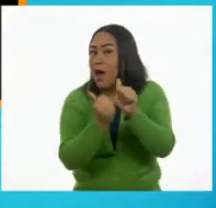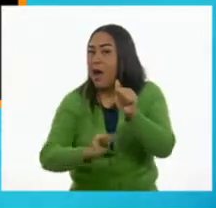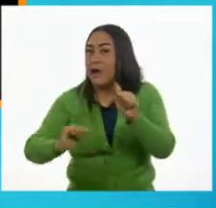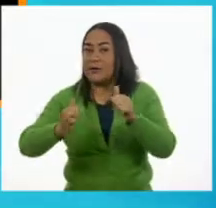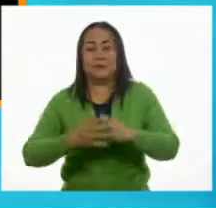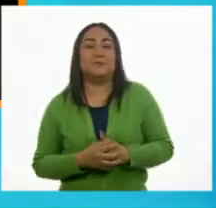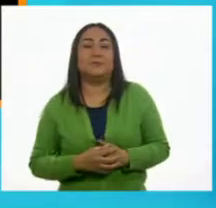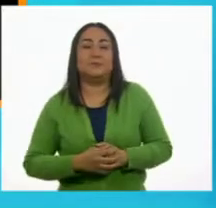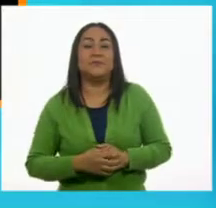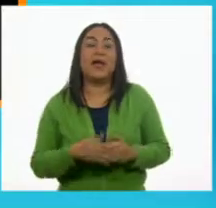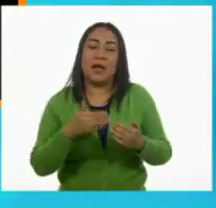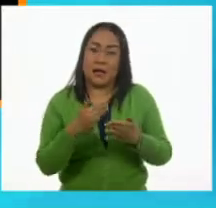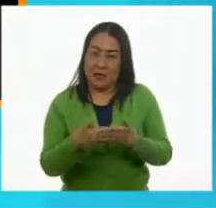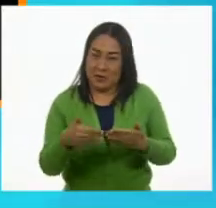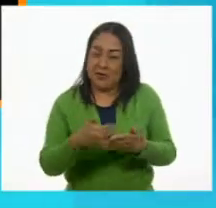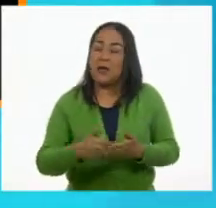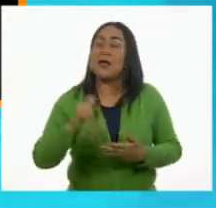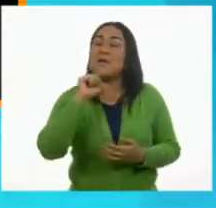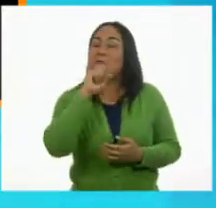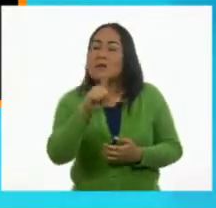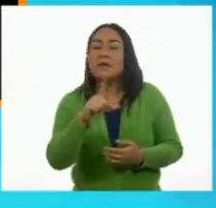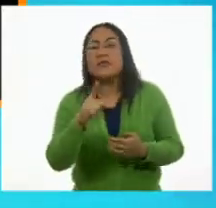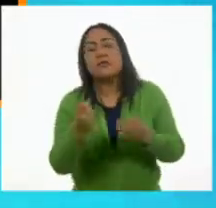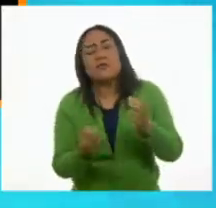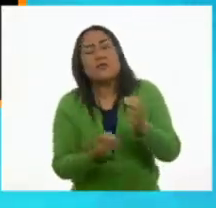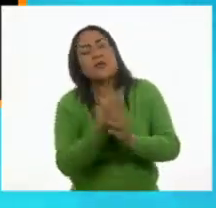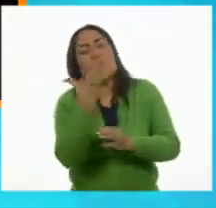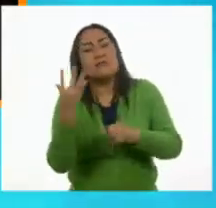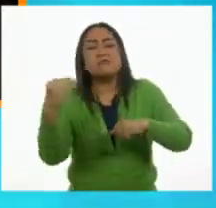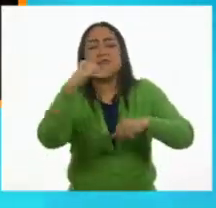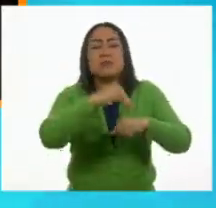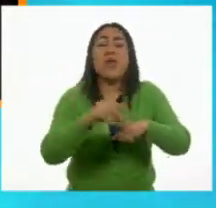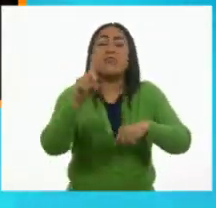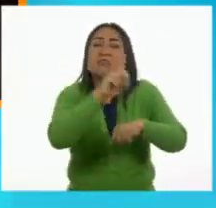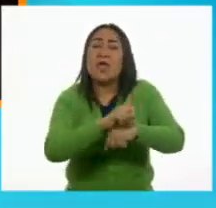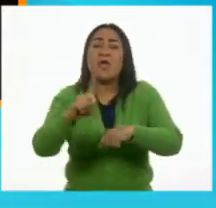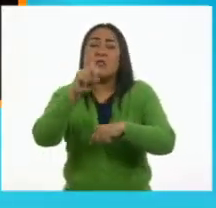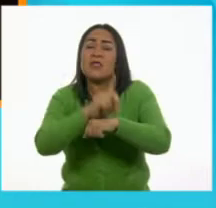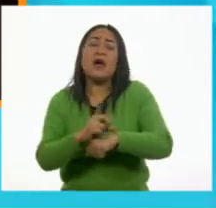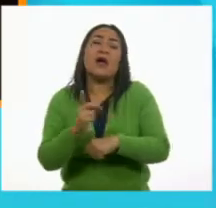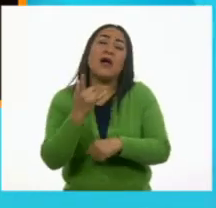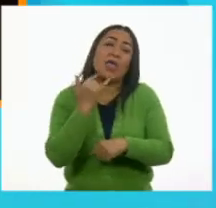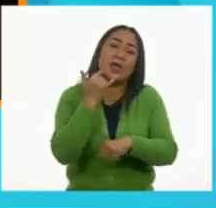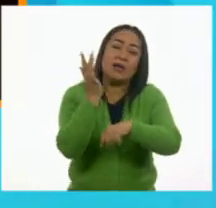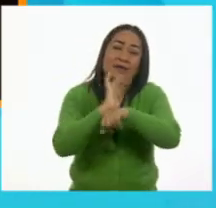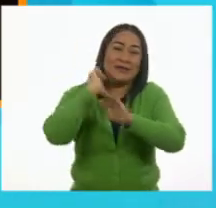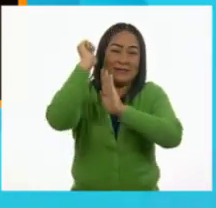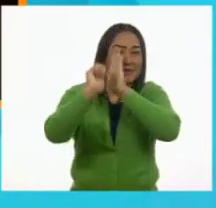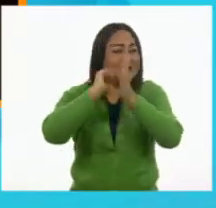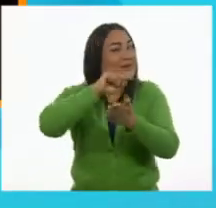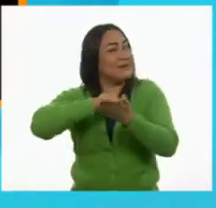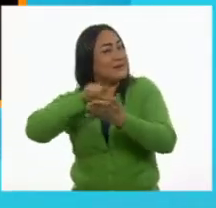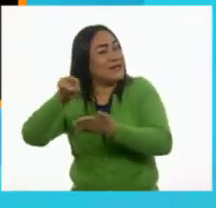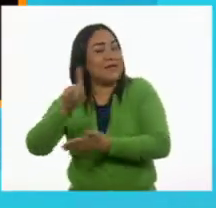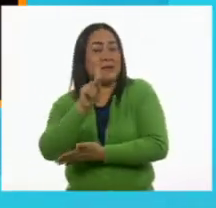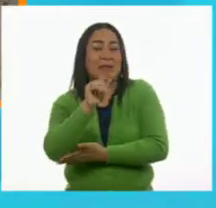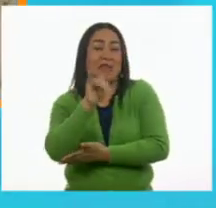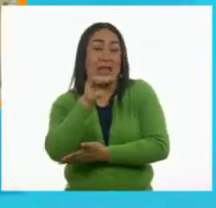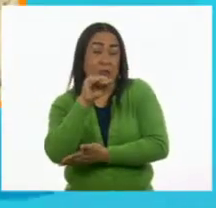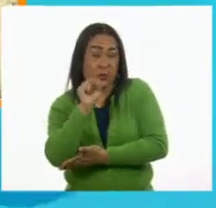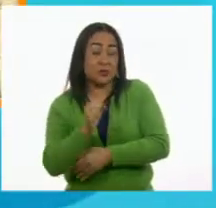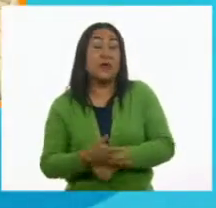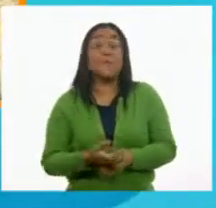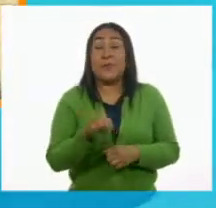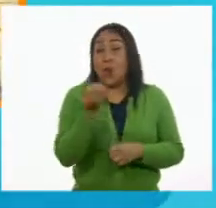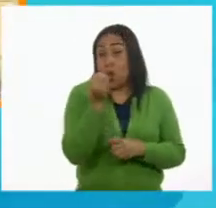Además, comenzaron a hacerse funciones todos los días en la droguería Plateros. En octubre, se